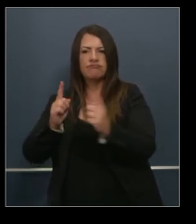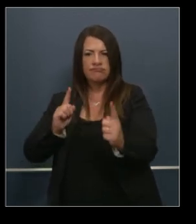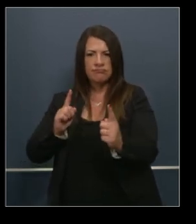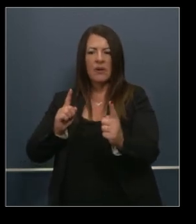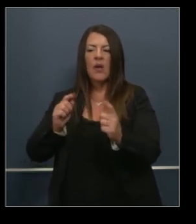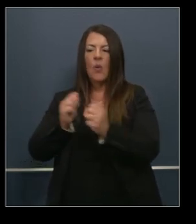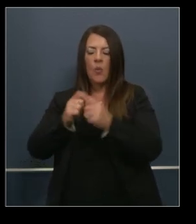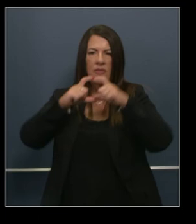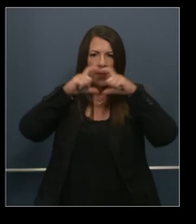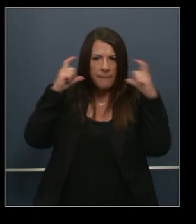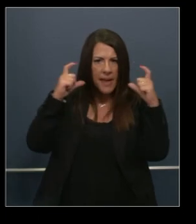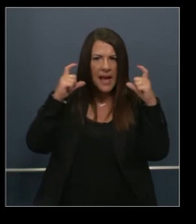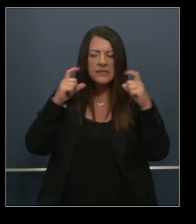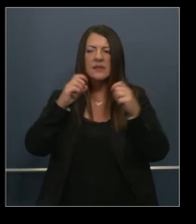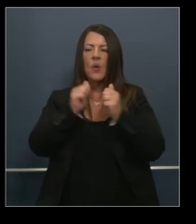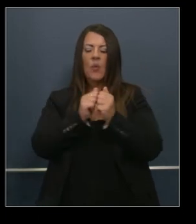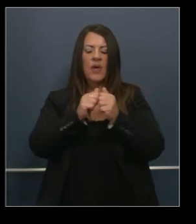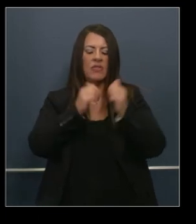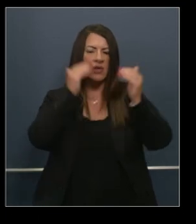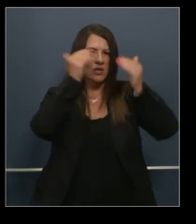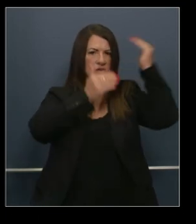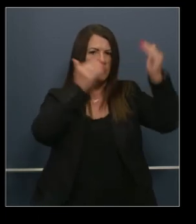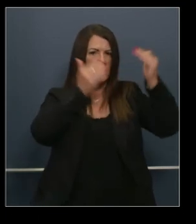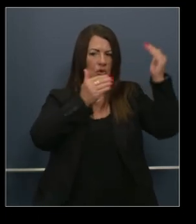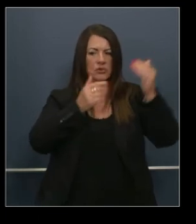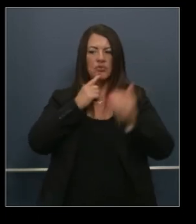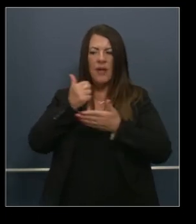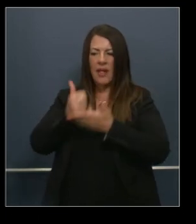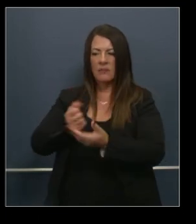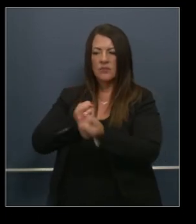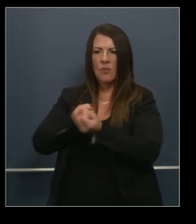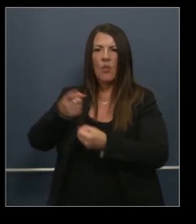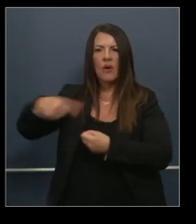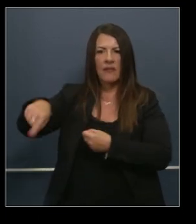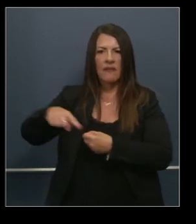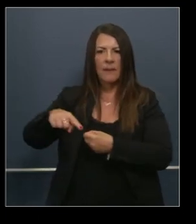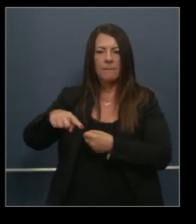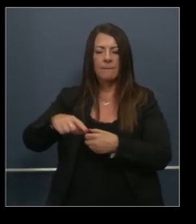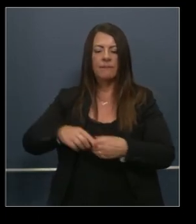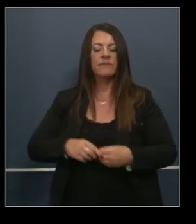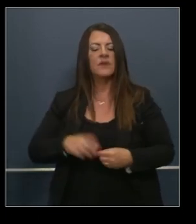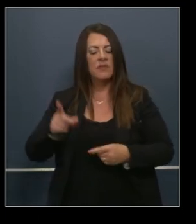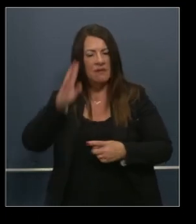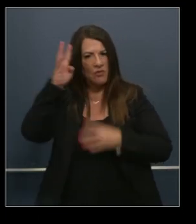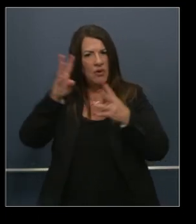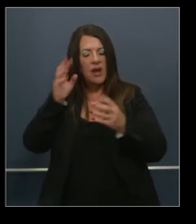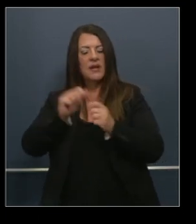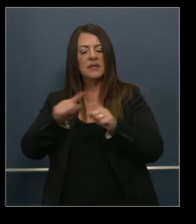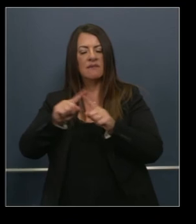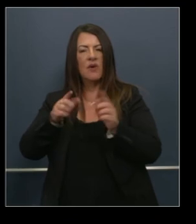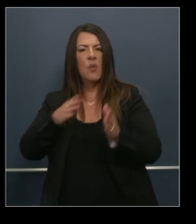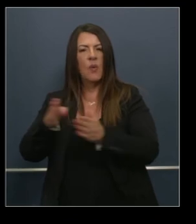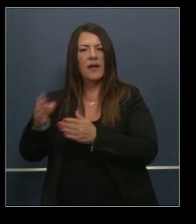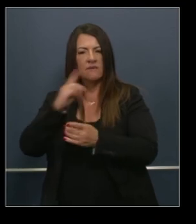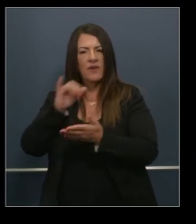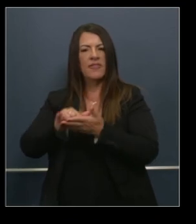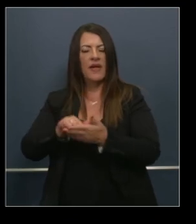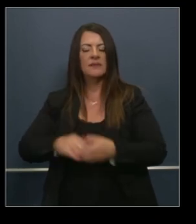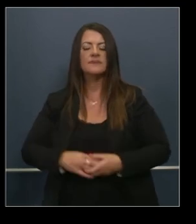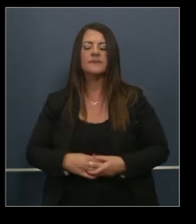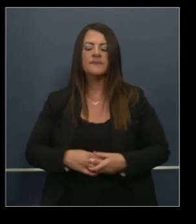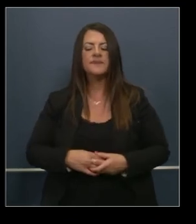mascarillas y con el apoyo de los adultos para que estos niños reciban el apoyo durante este